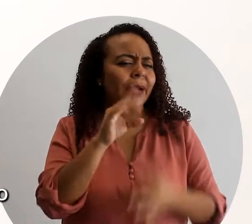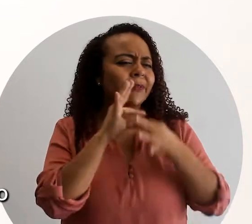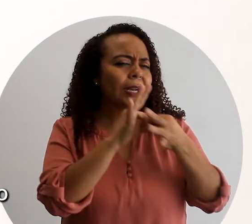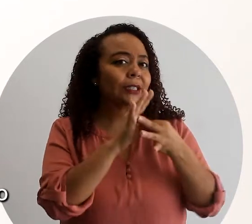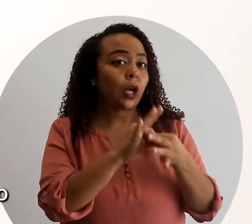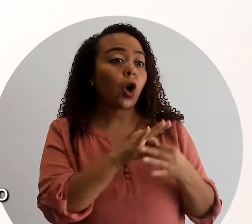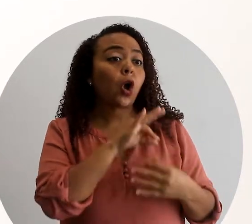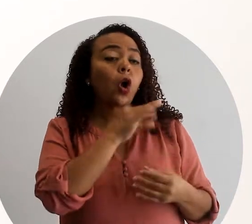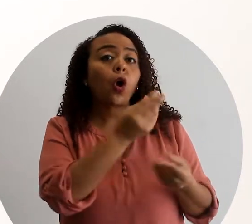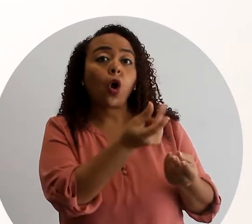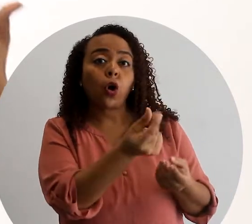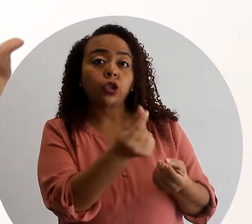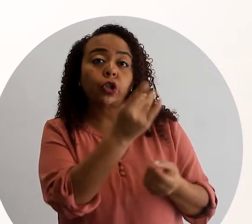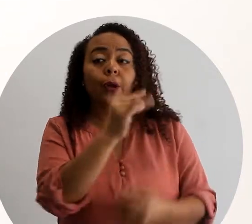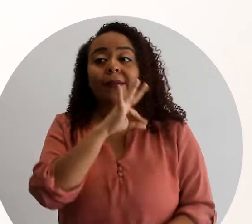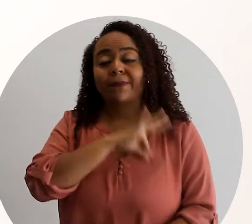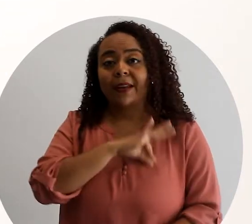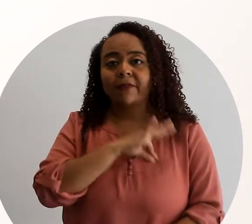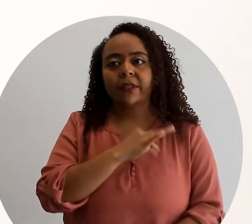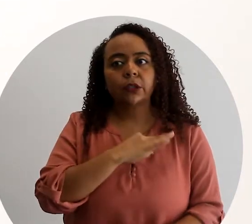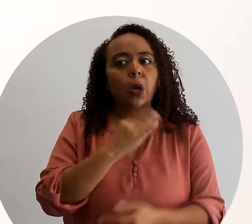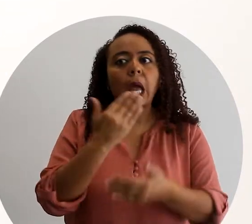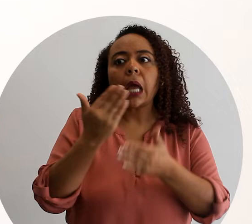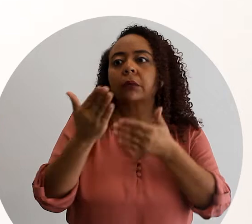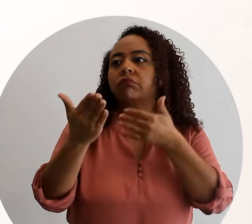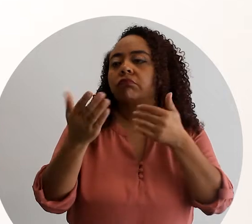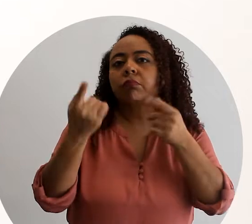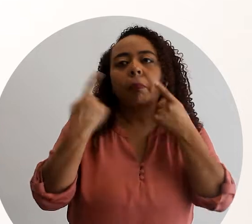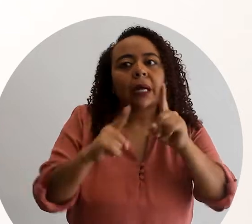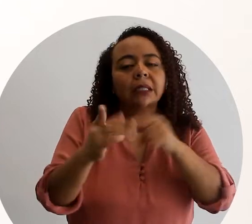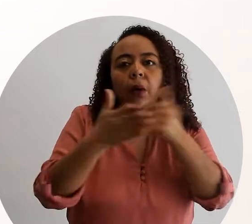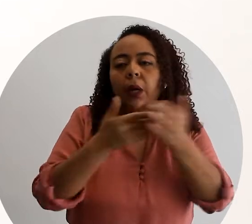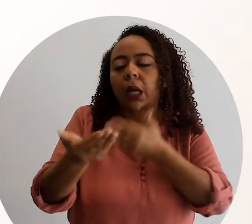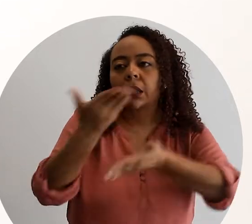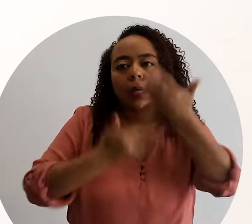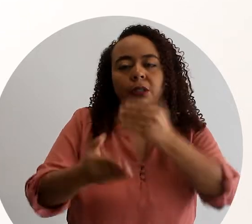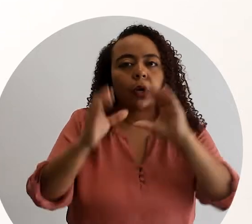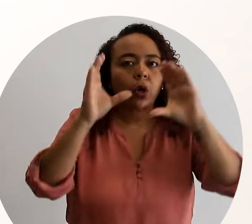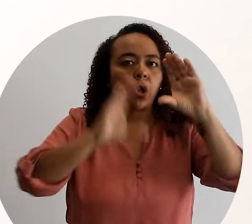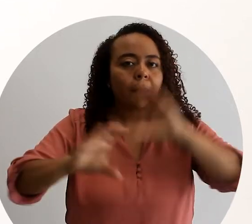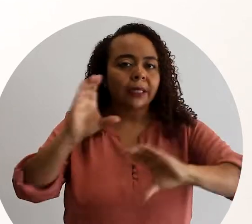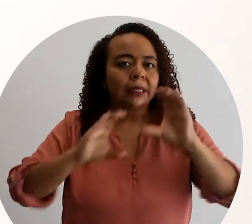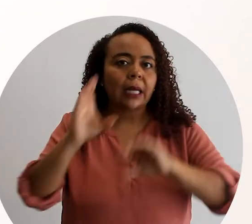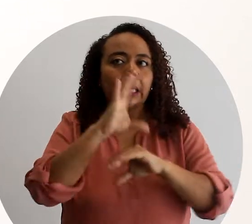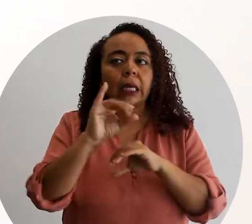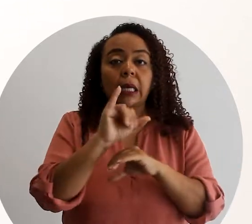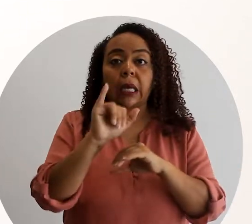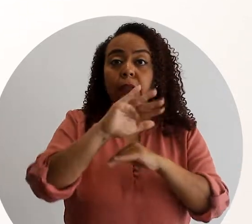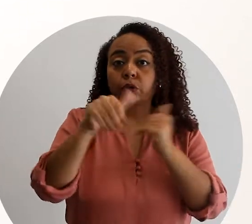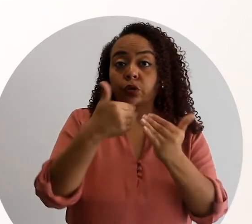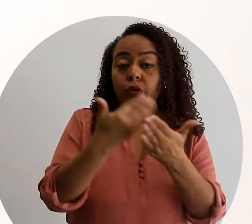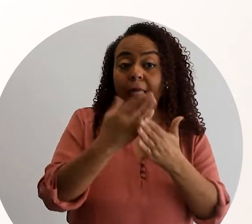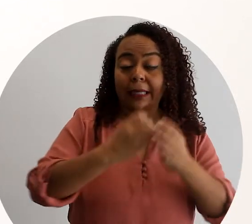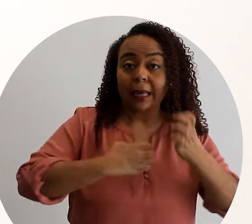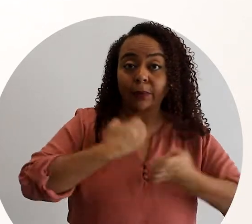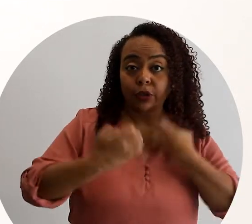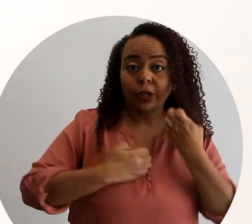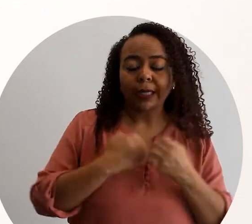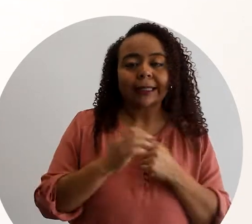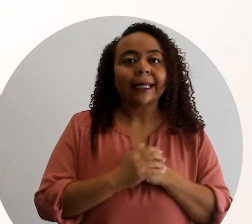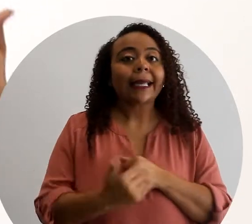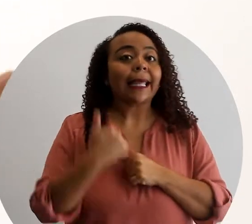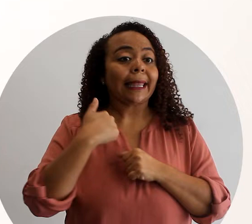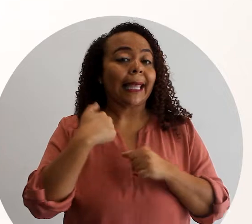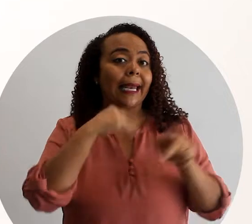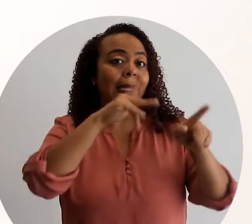costo-beneficio que se genera en cualquier transacción comercial y responde a un conjunto de beneficios funcionales y emocionales que